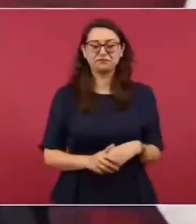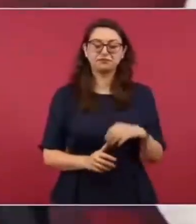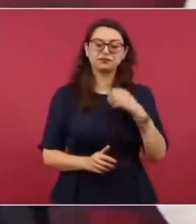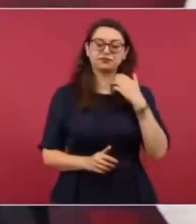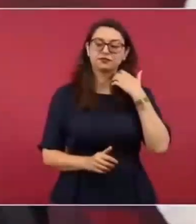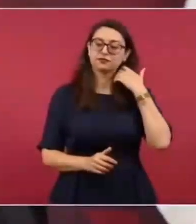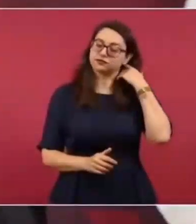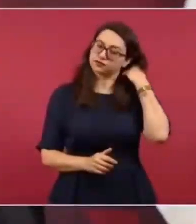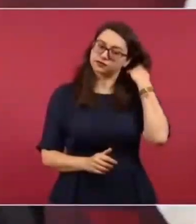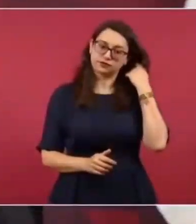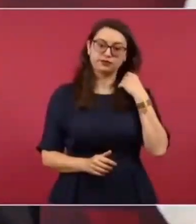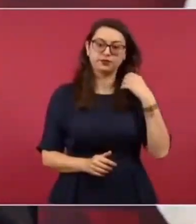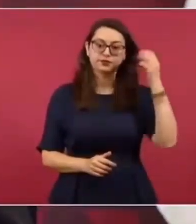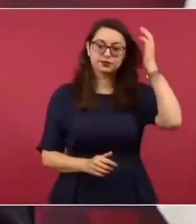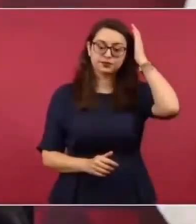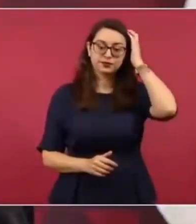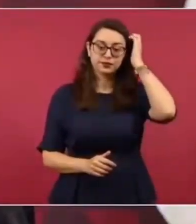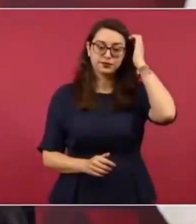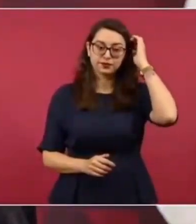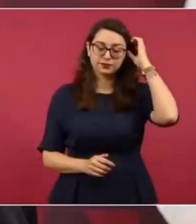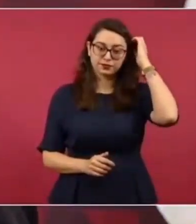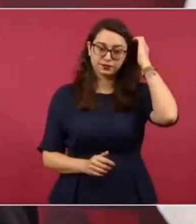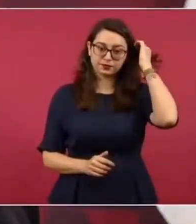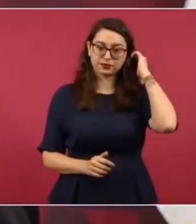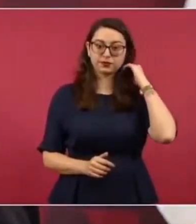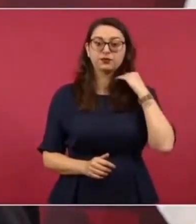a la humanidad.